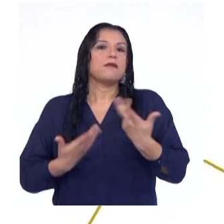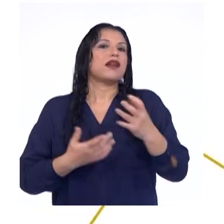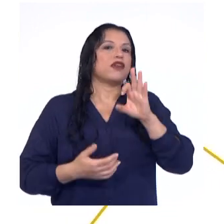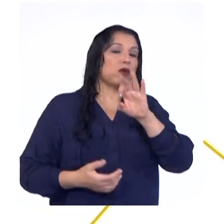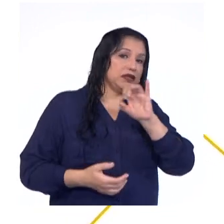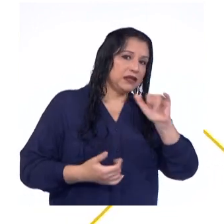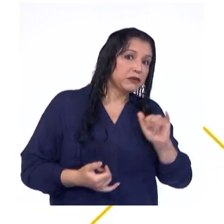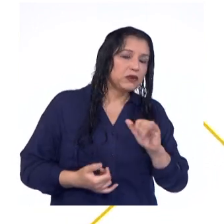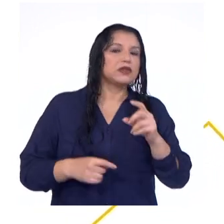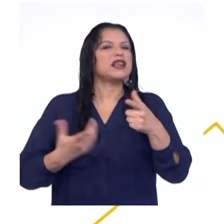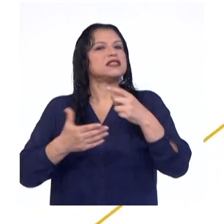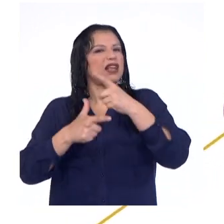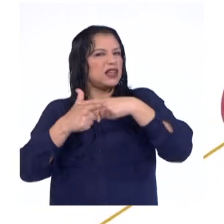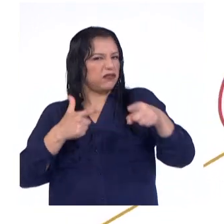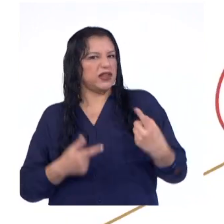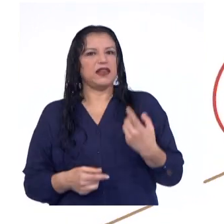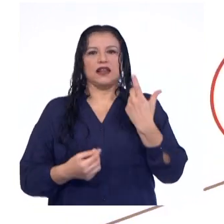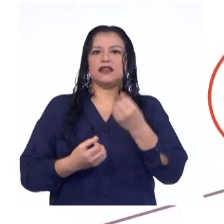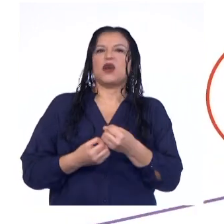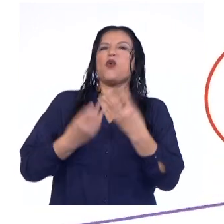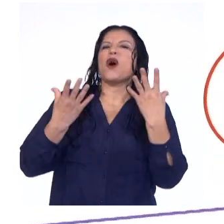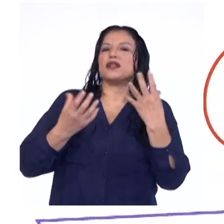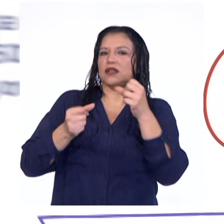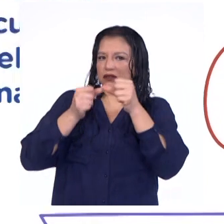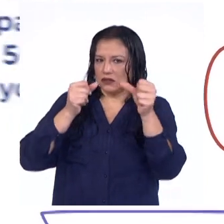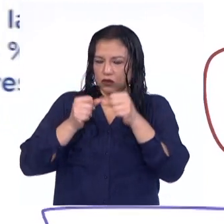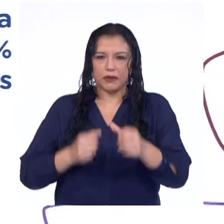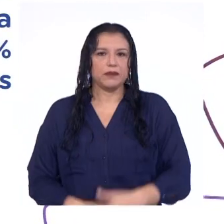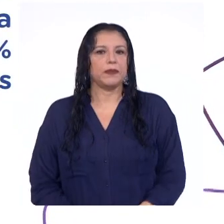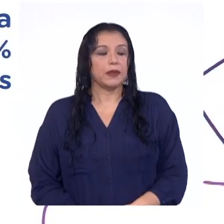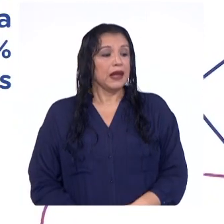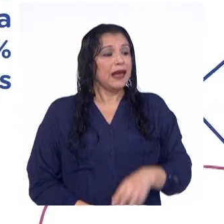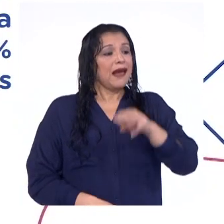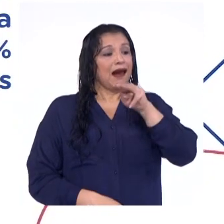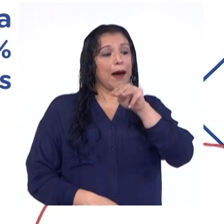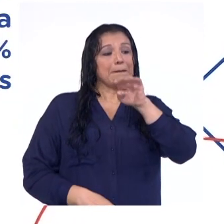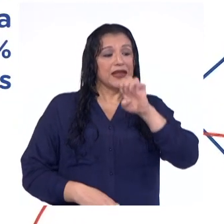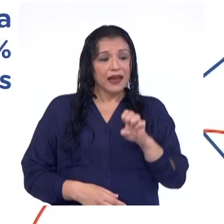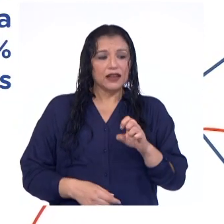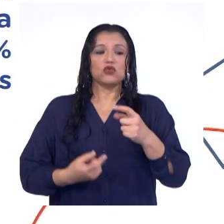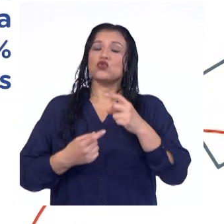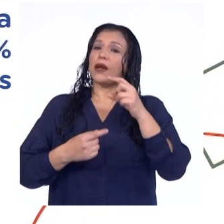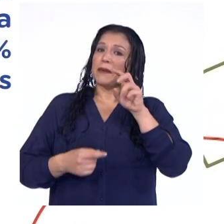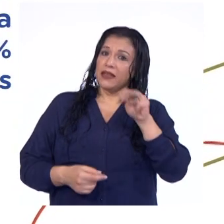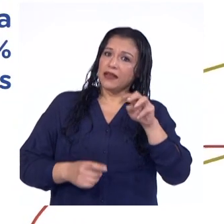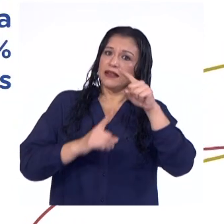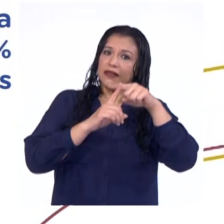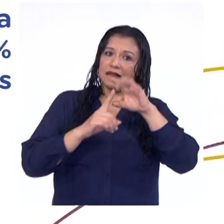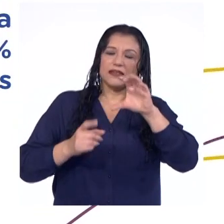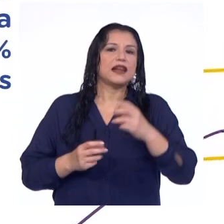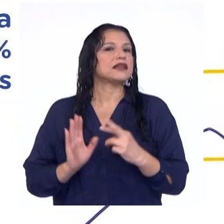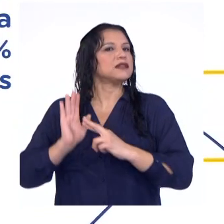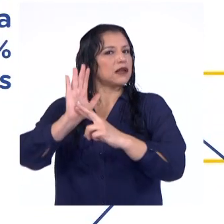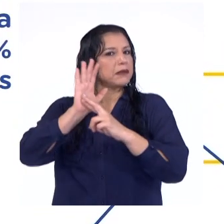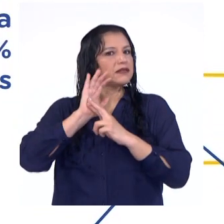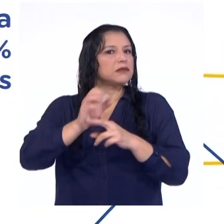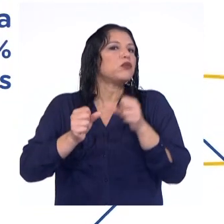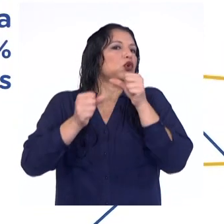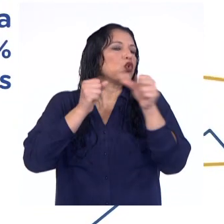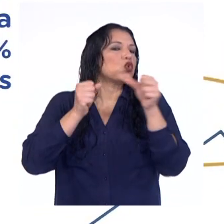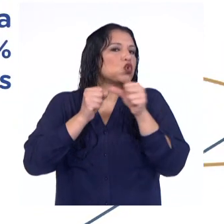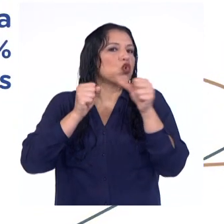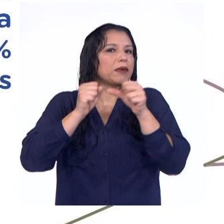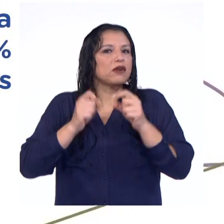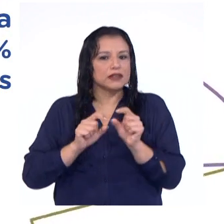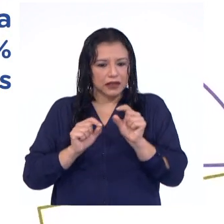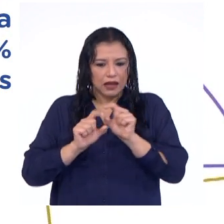absoluta. Y se divide entre el número de datos. La mediana es una medida de tendencia central, representada por un valor numérico que ocupa